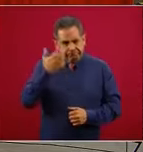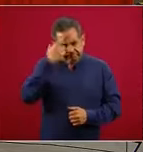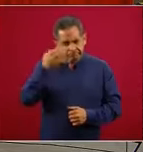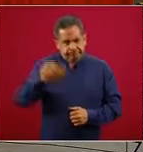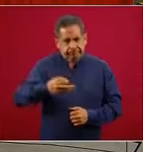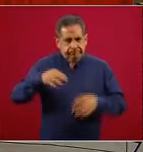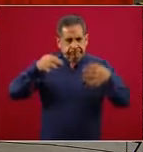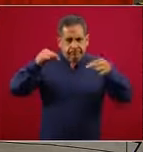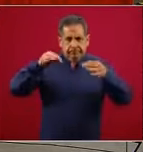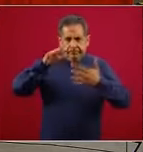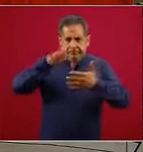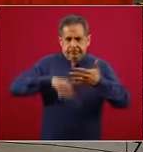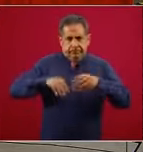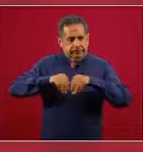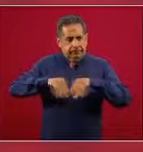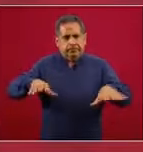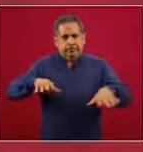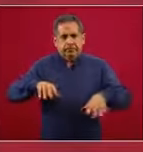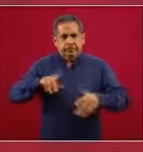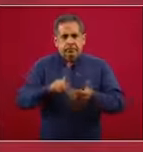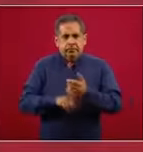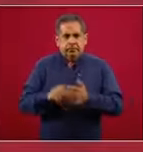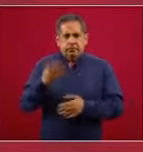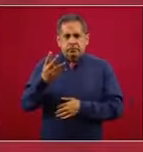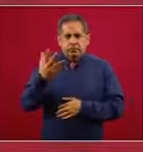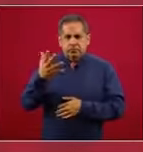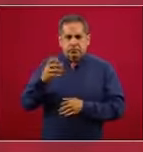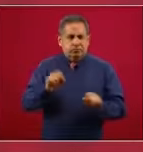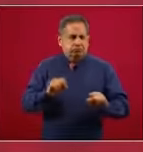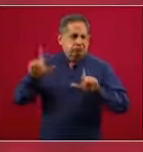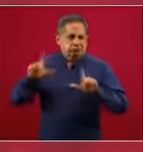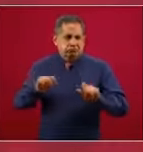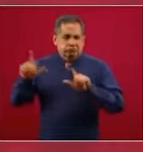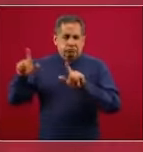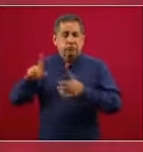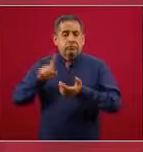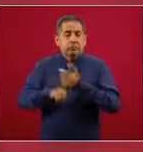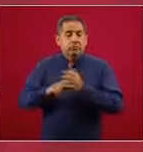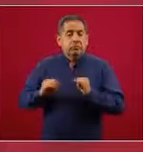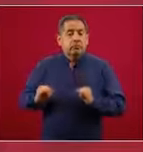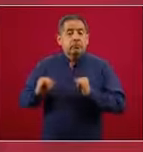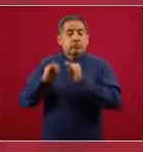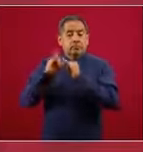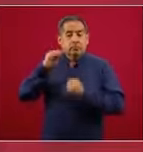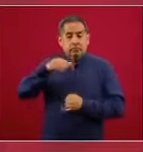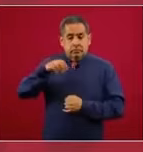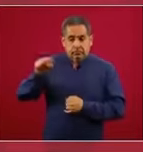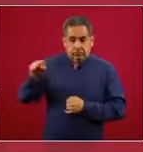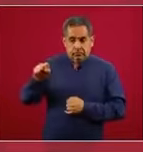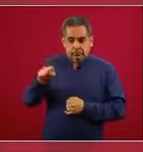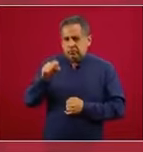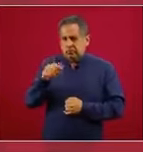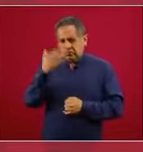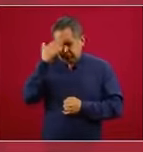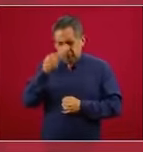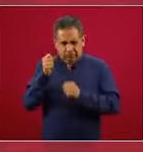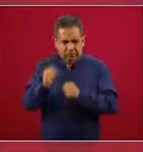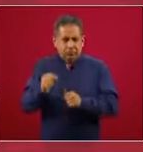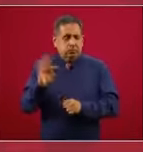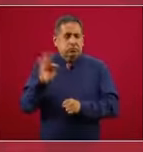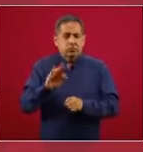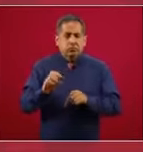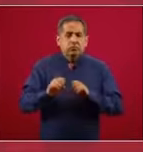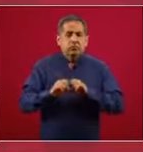Este documento que usted habla son cuatro o cinco láminas y es del Instituto Mexicano del Seguro Social. Seguramente, por